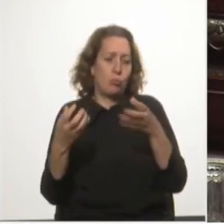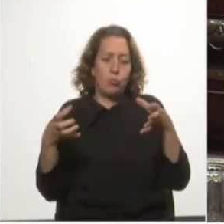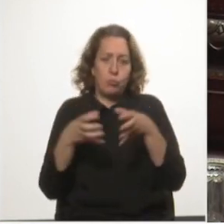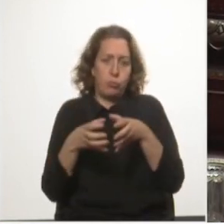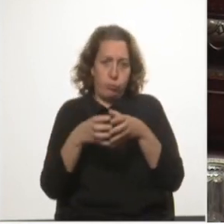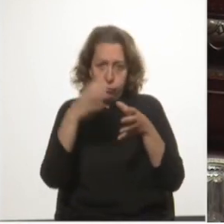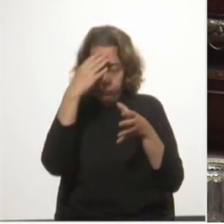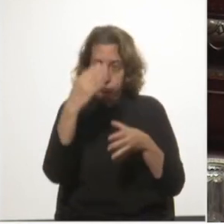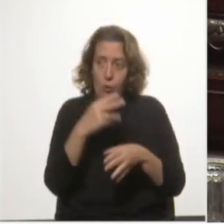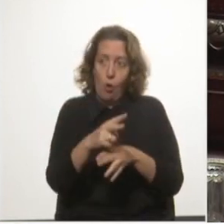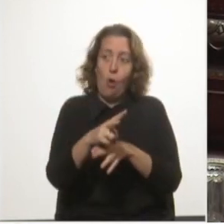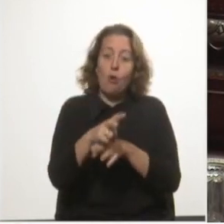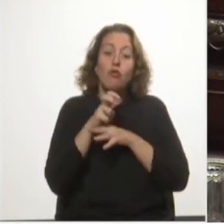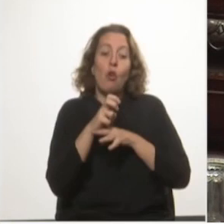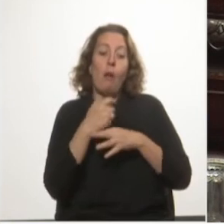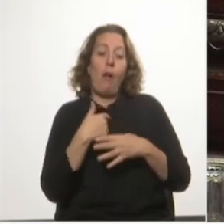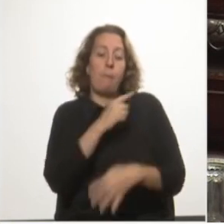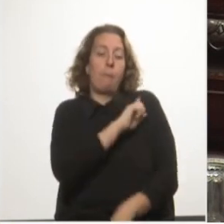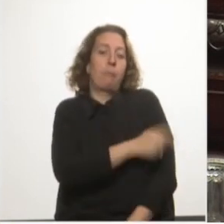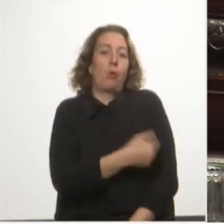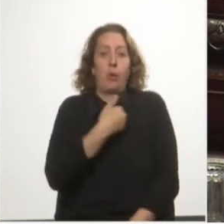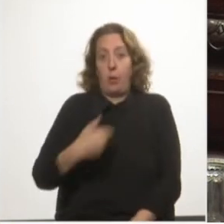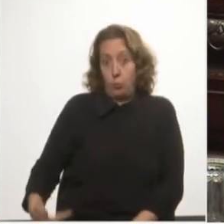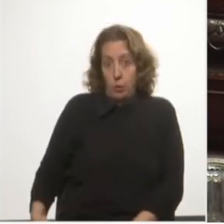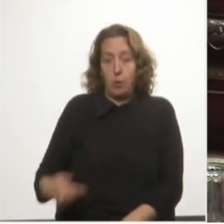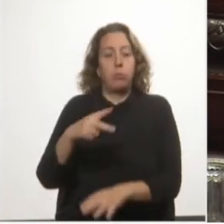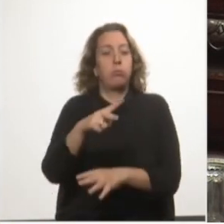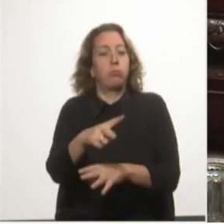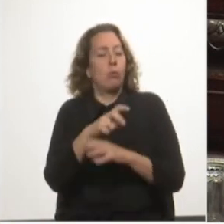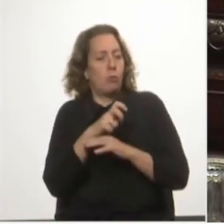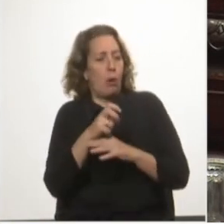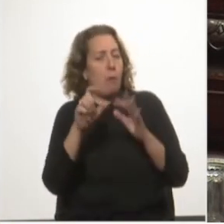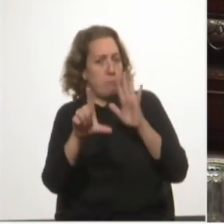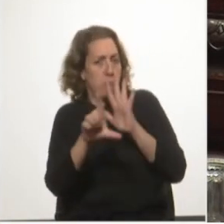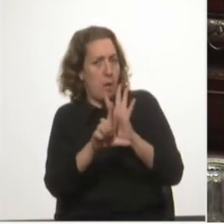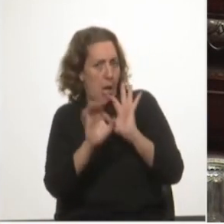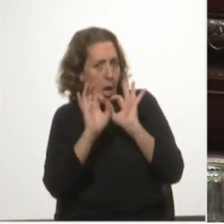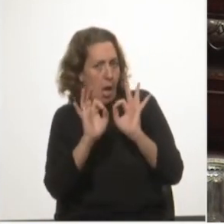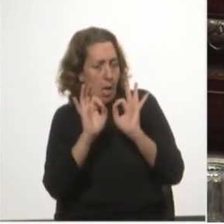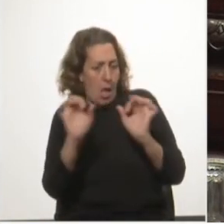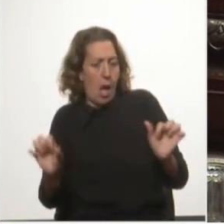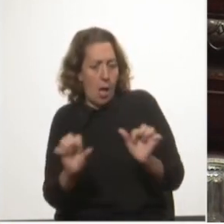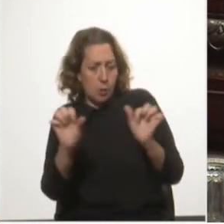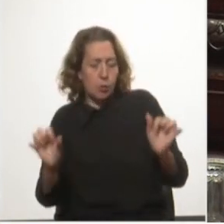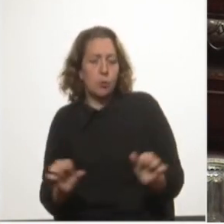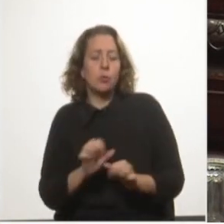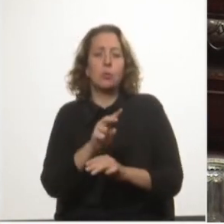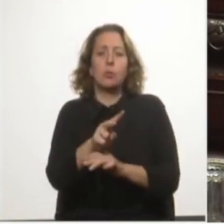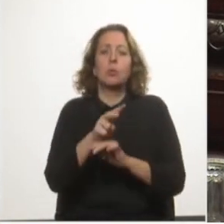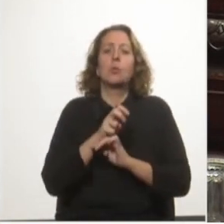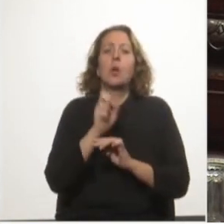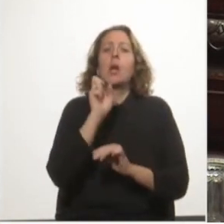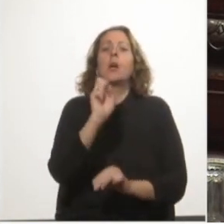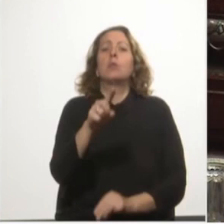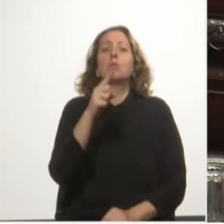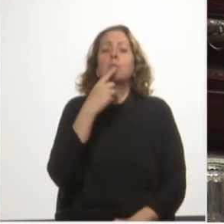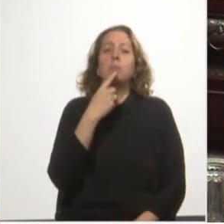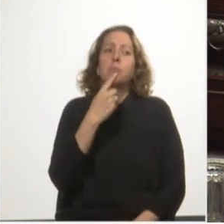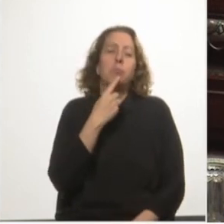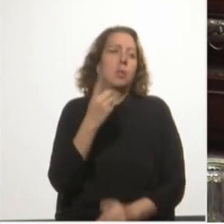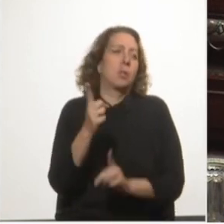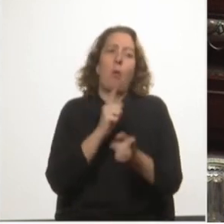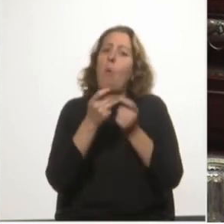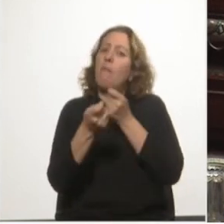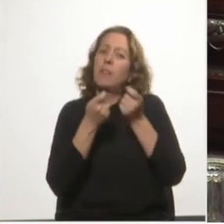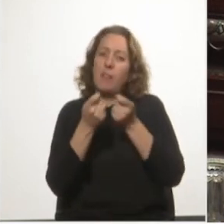Ejecutivo, controlar la legalidad de sus actos, controlar que sus políticas no afectaran gravemente las posibilidades de desarrollo del